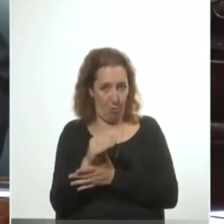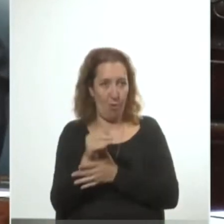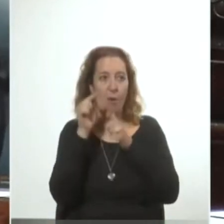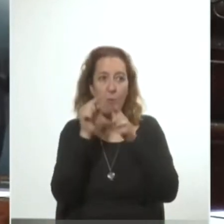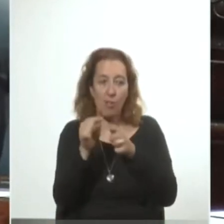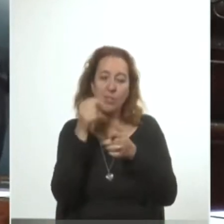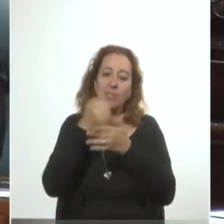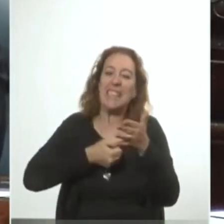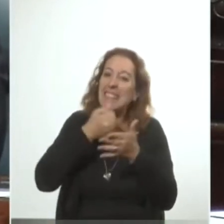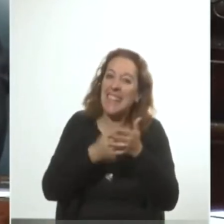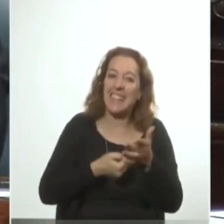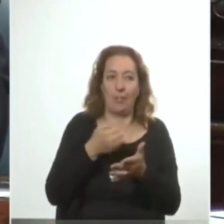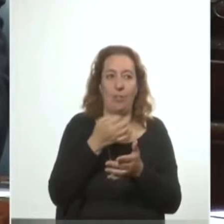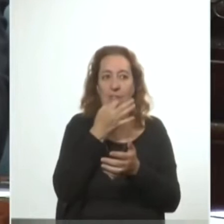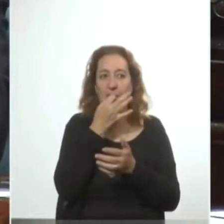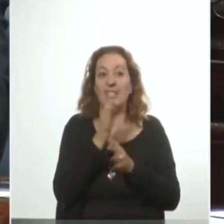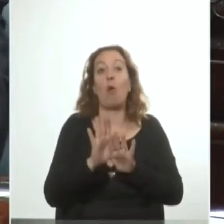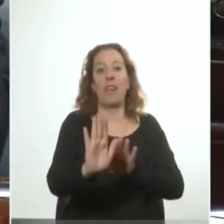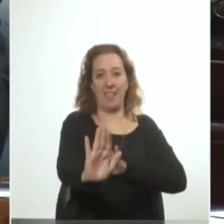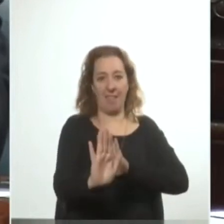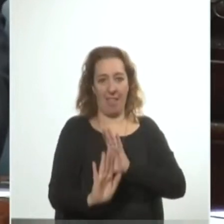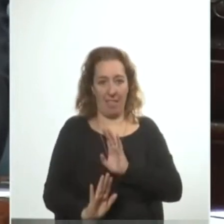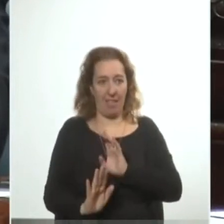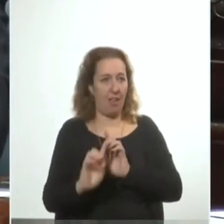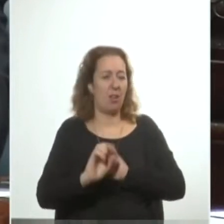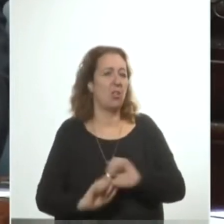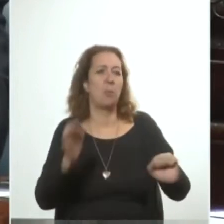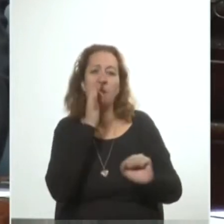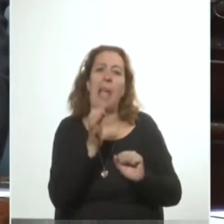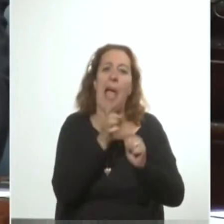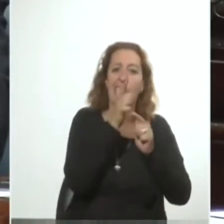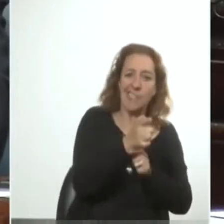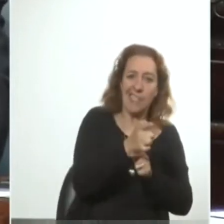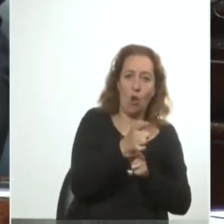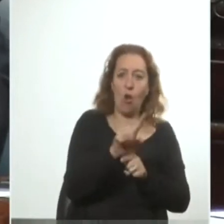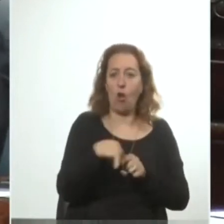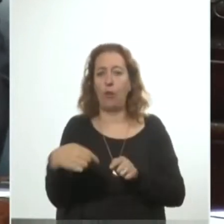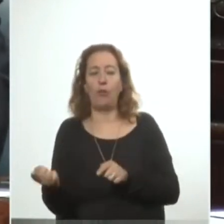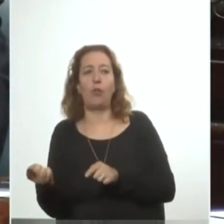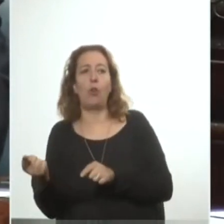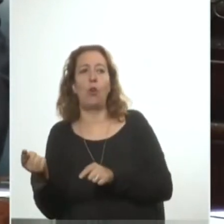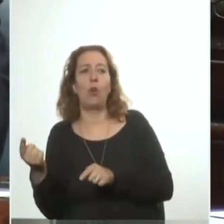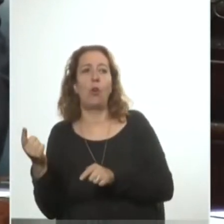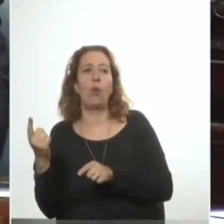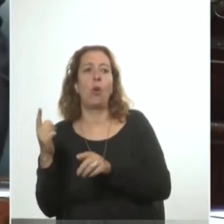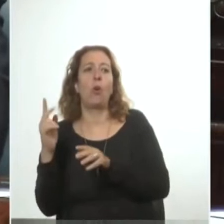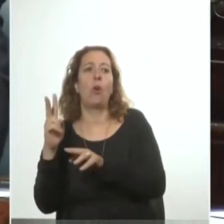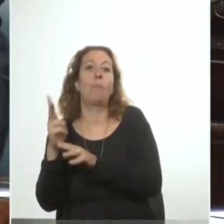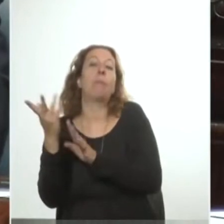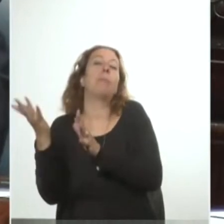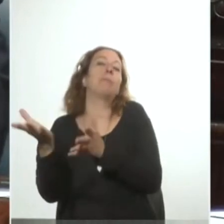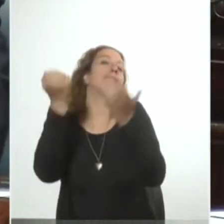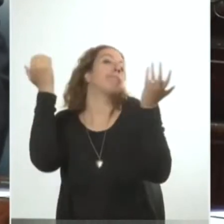intento de cierta objetividad. No se puede decir que de un lado se asesinó y del otro lado se encontró la muerte.